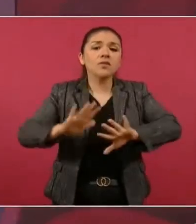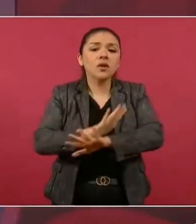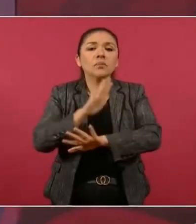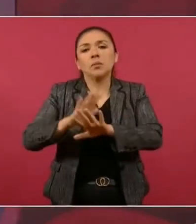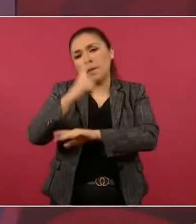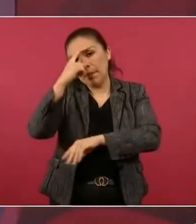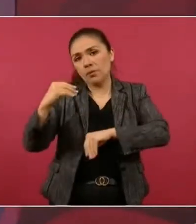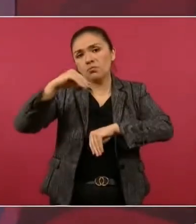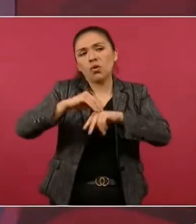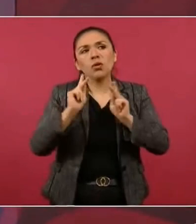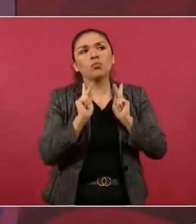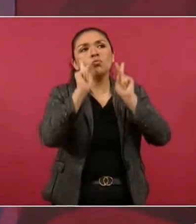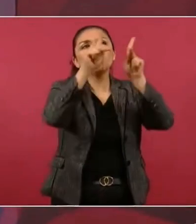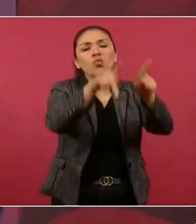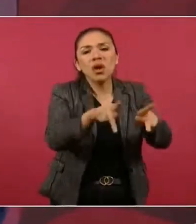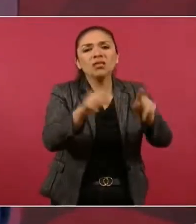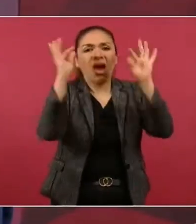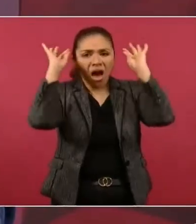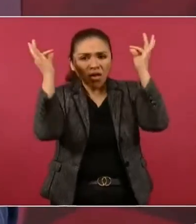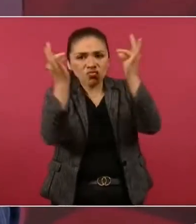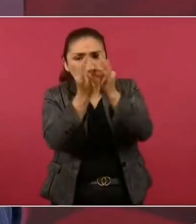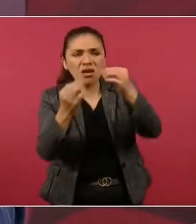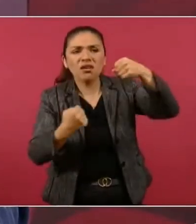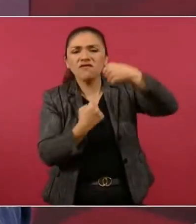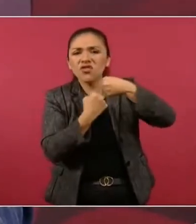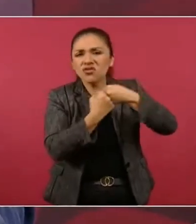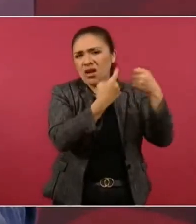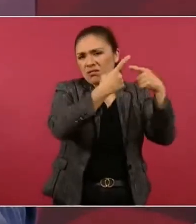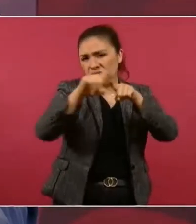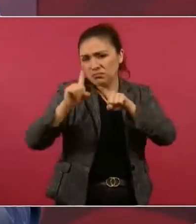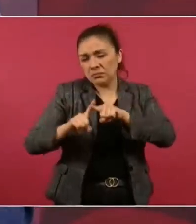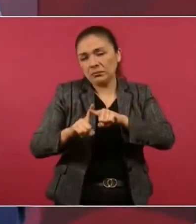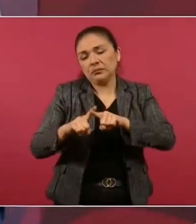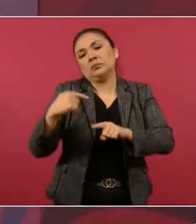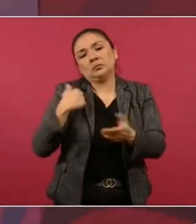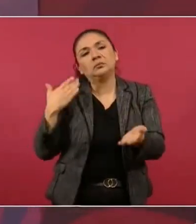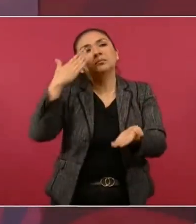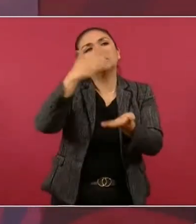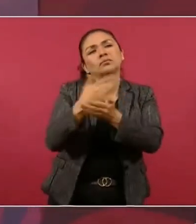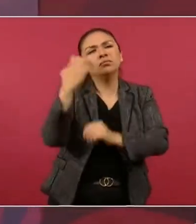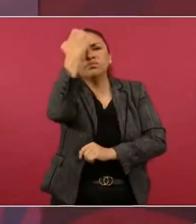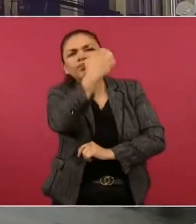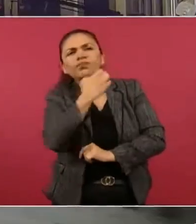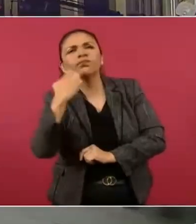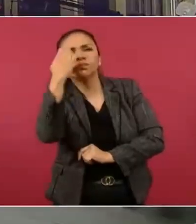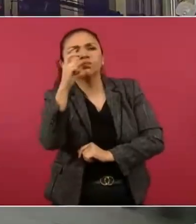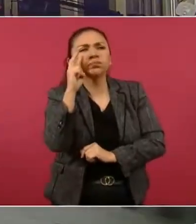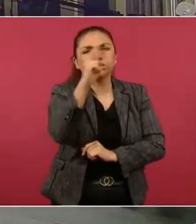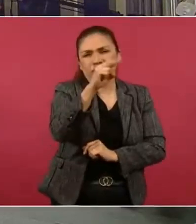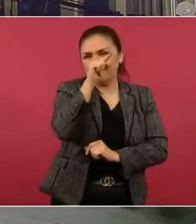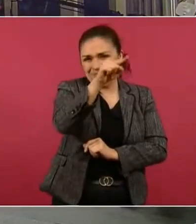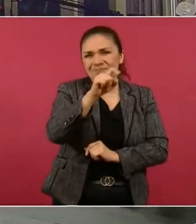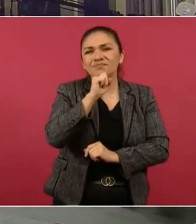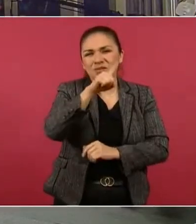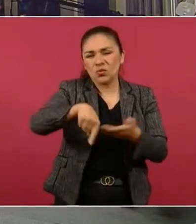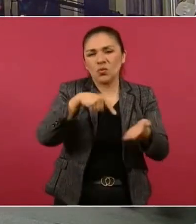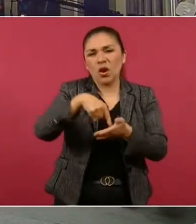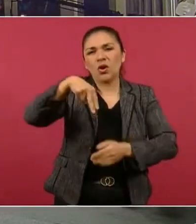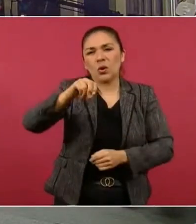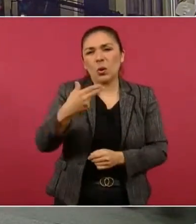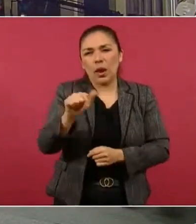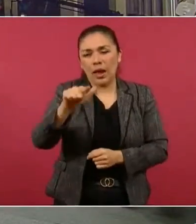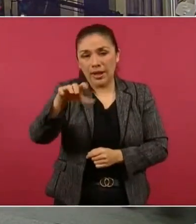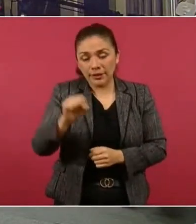puentes, fronterizos, aduanas y vamos a hacer una evaluación allí en Nogales.